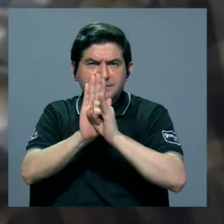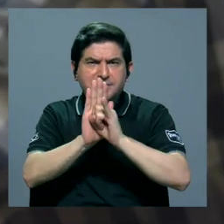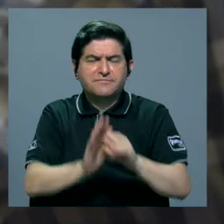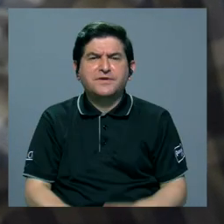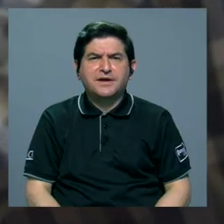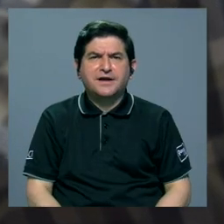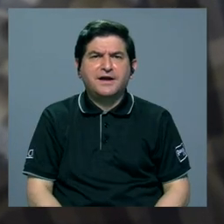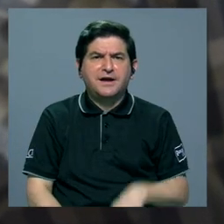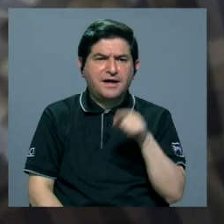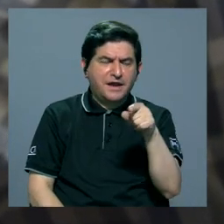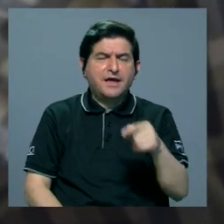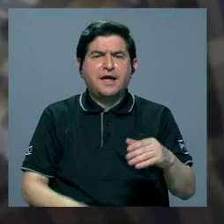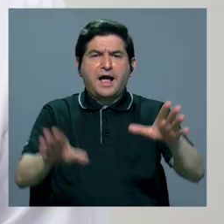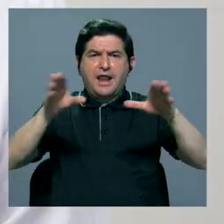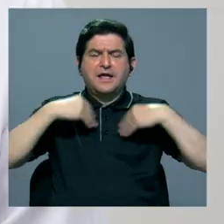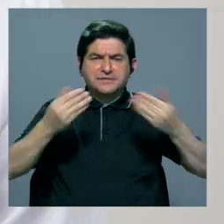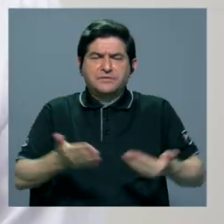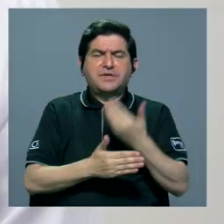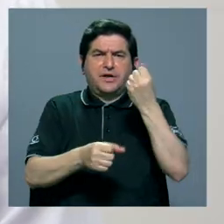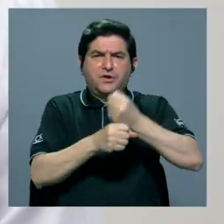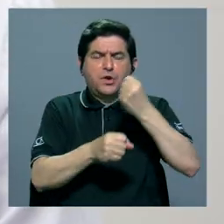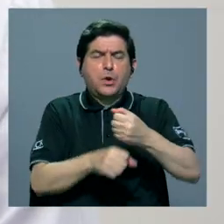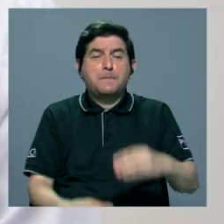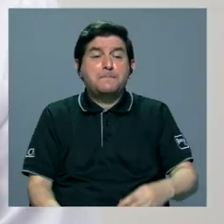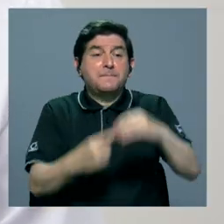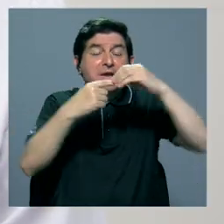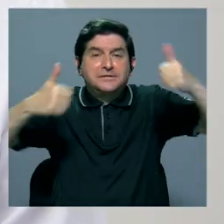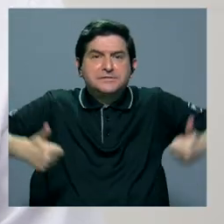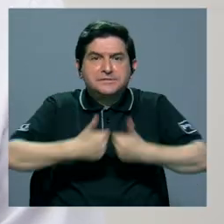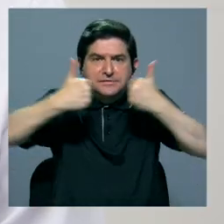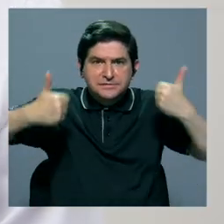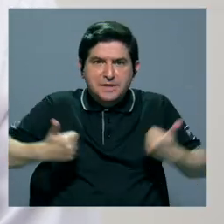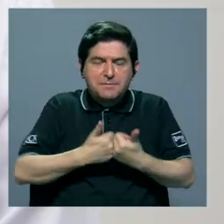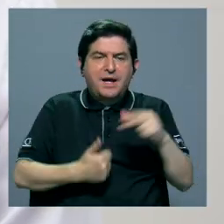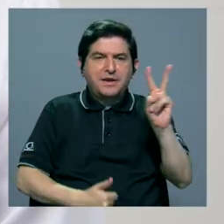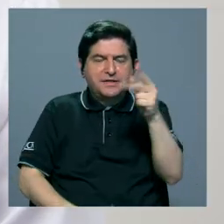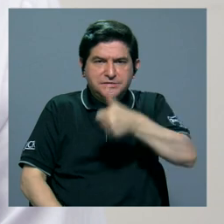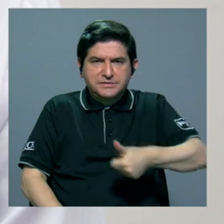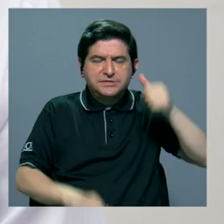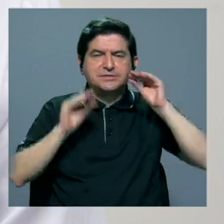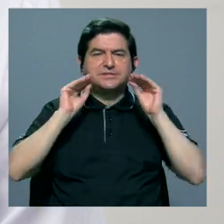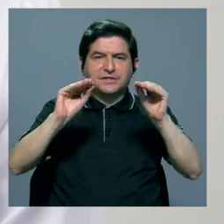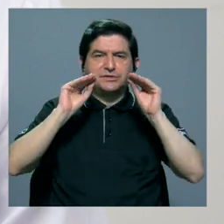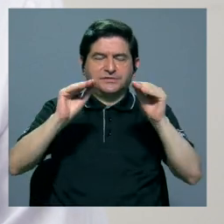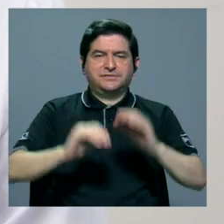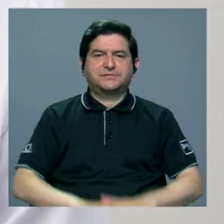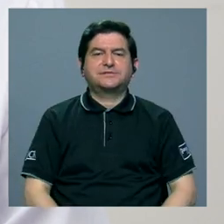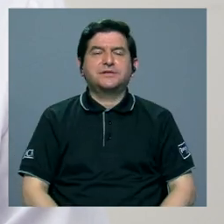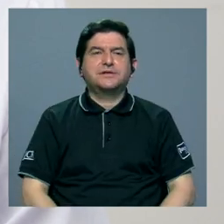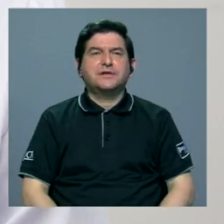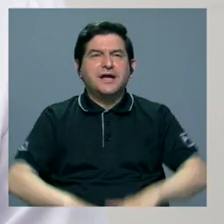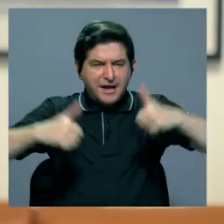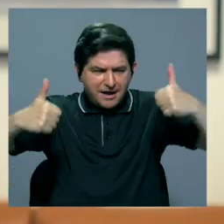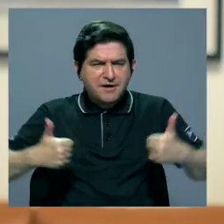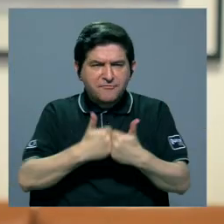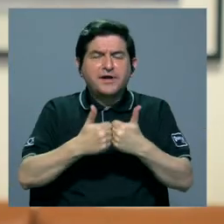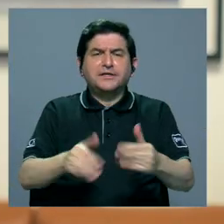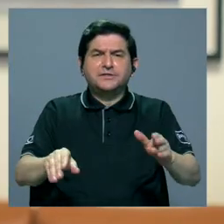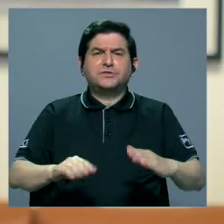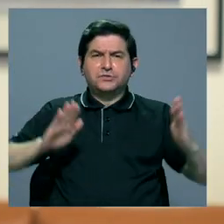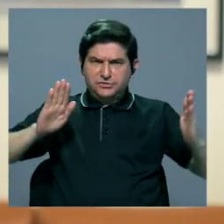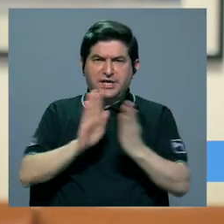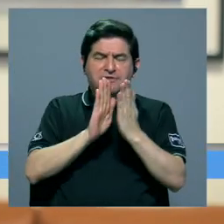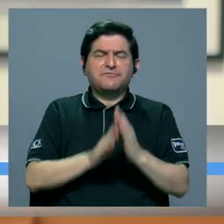identificar en la asunción de este nuevo cargo los principales desafíos de la Vicerrectoría de Docencia. Uno de los